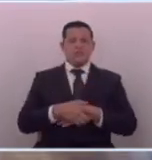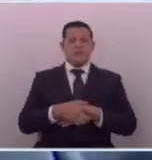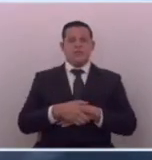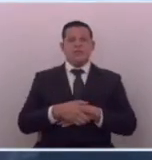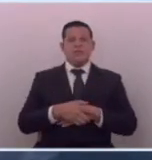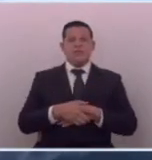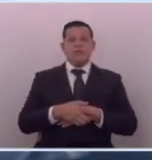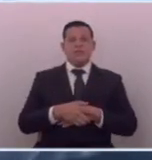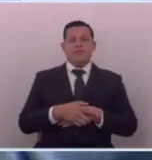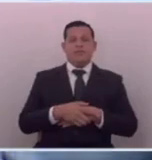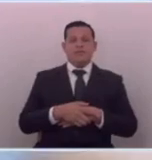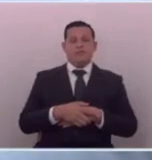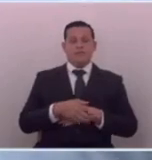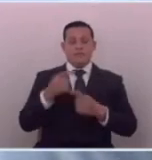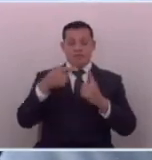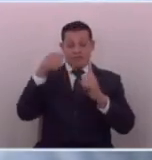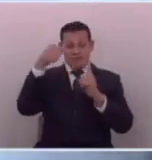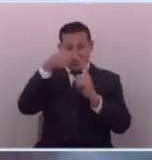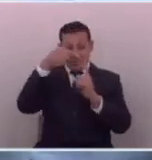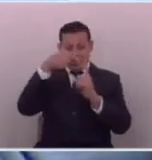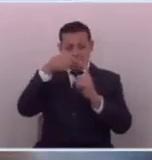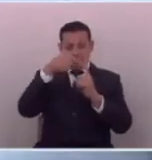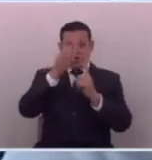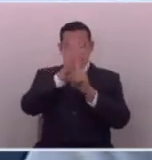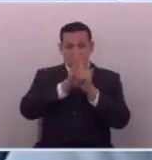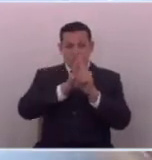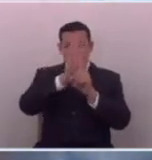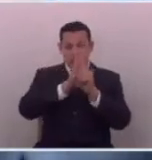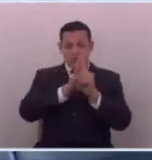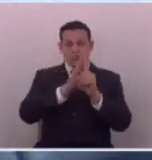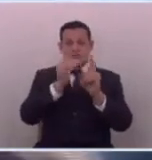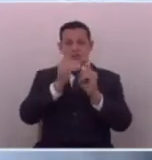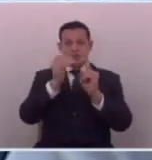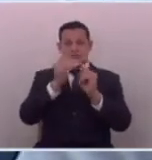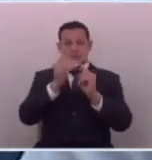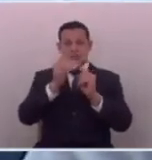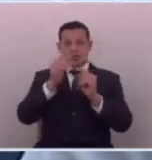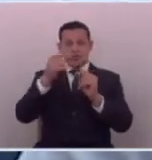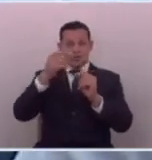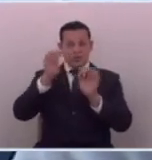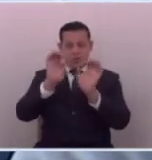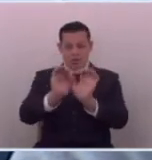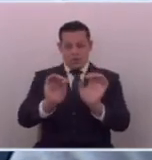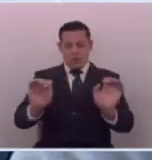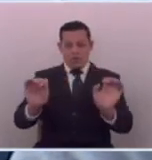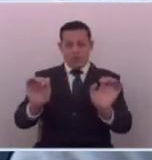pero han sido señalados por acosadores incluso hasta de menores